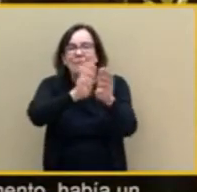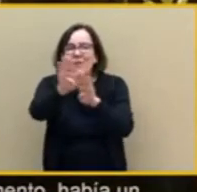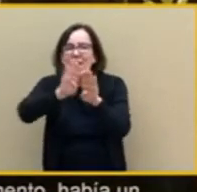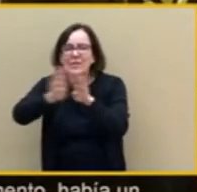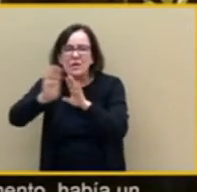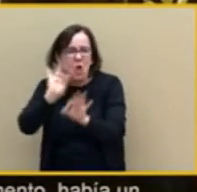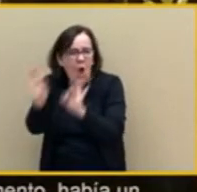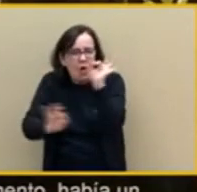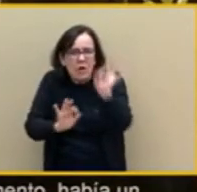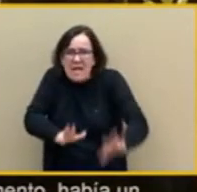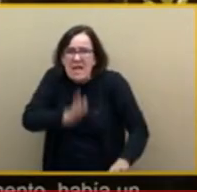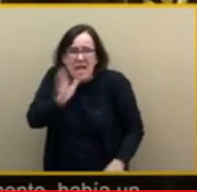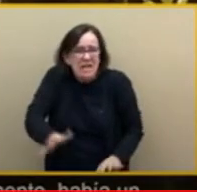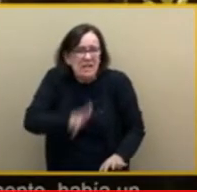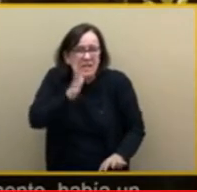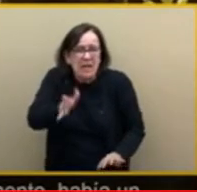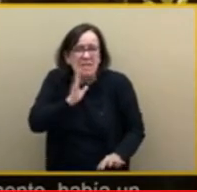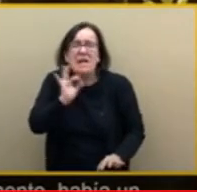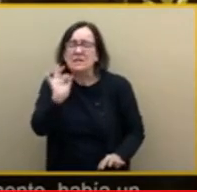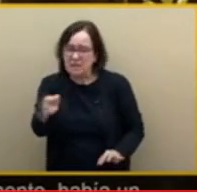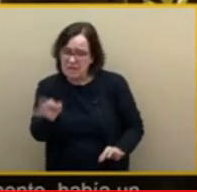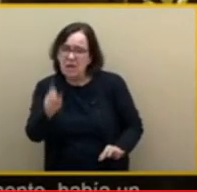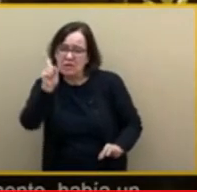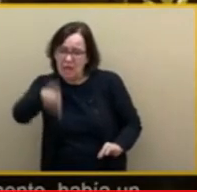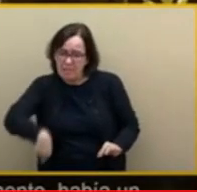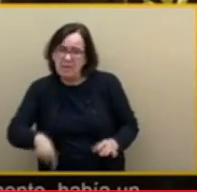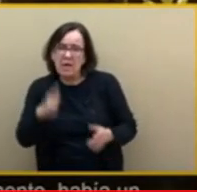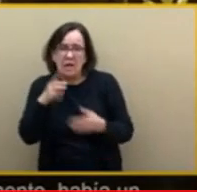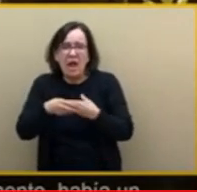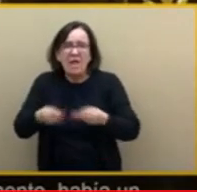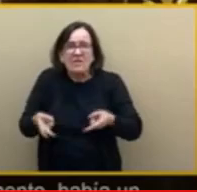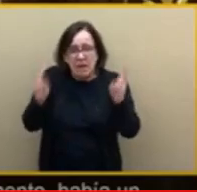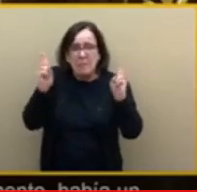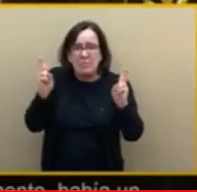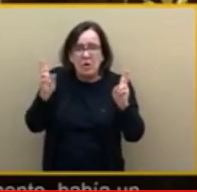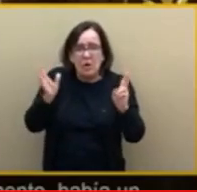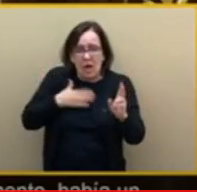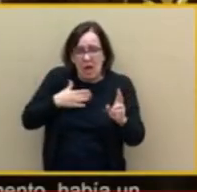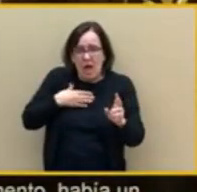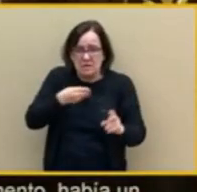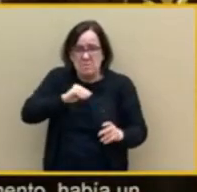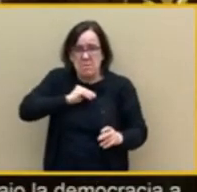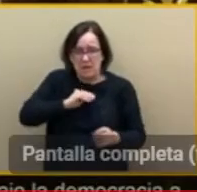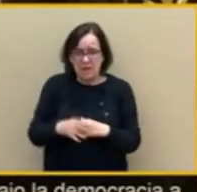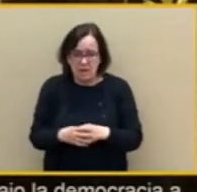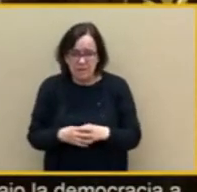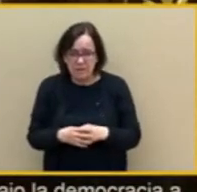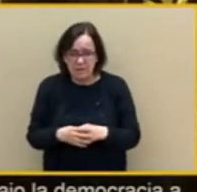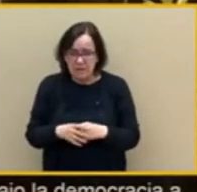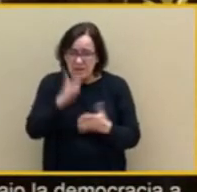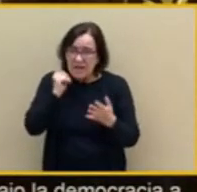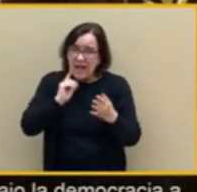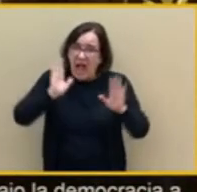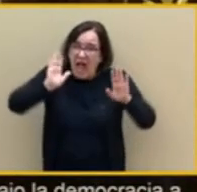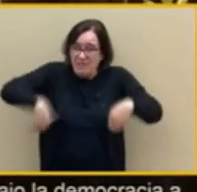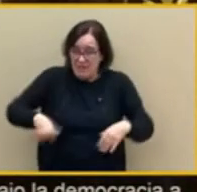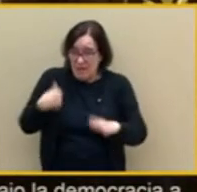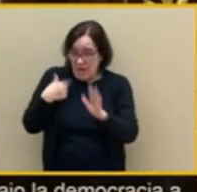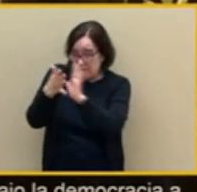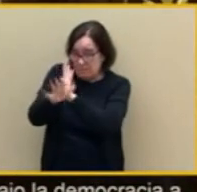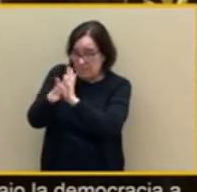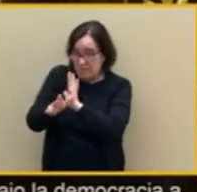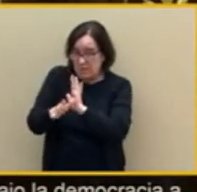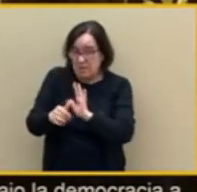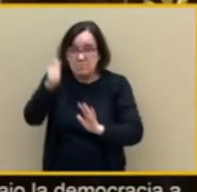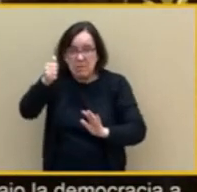la democracia a nuestro país. La democracia no la trajo el emérito, dice por ahí Flynn. importante al movimiento democrático de